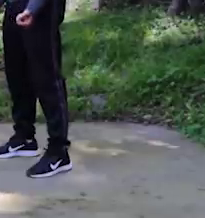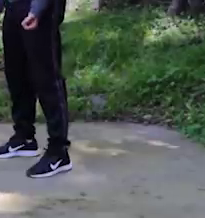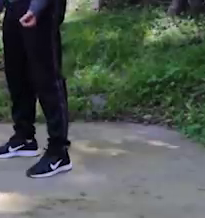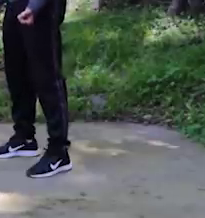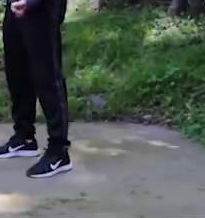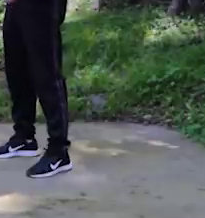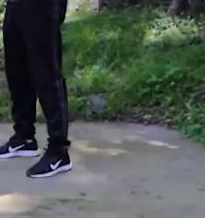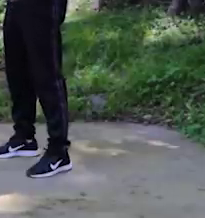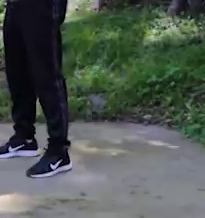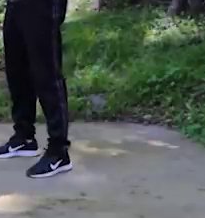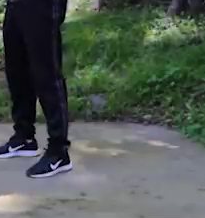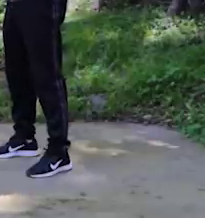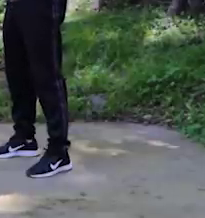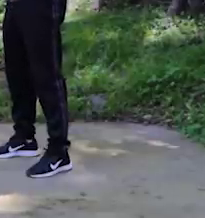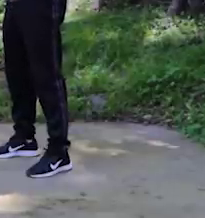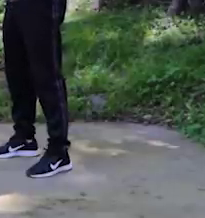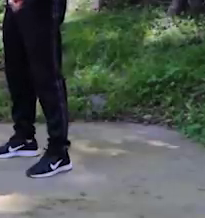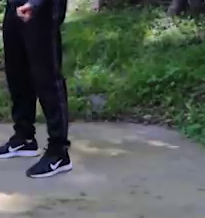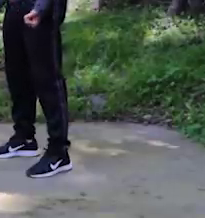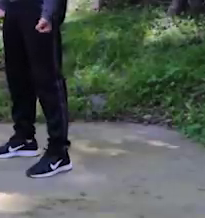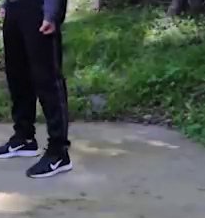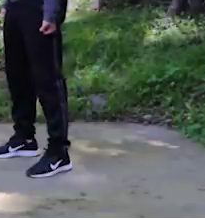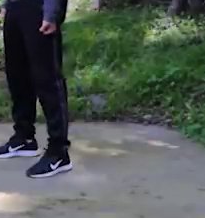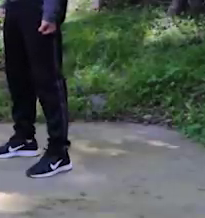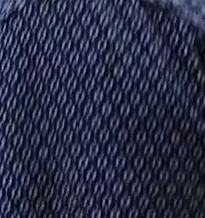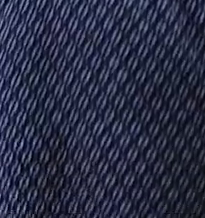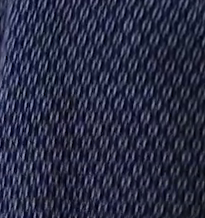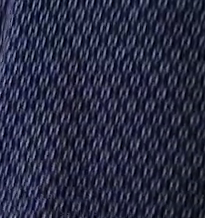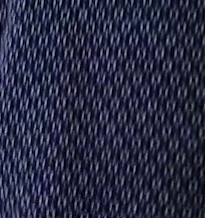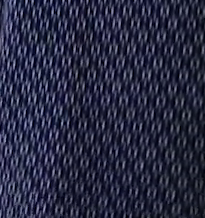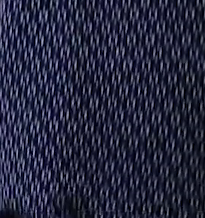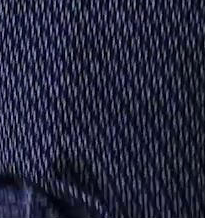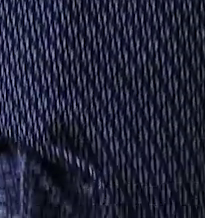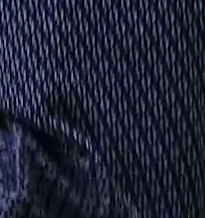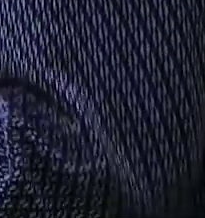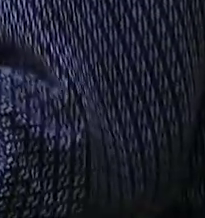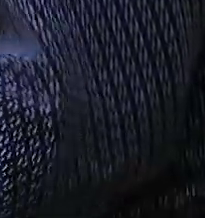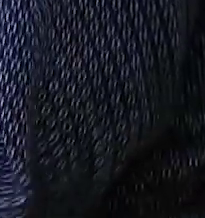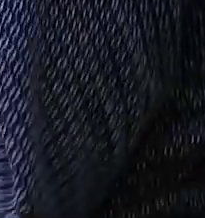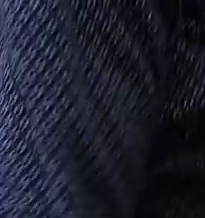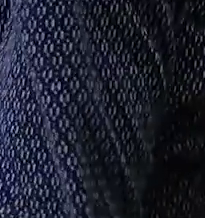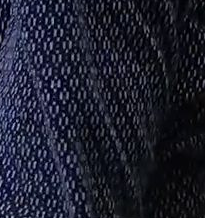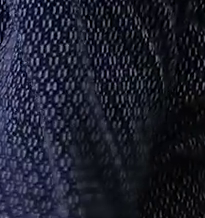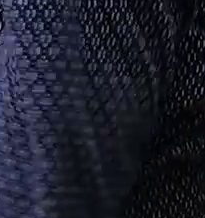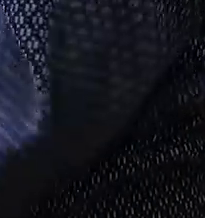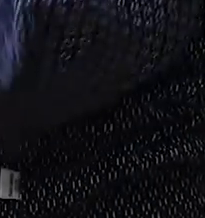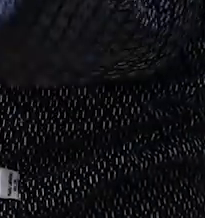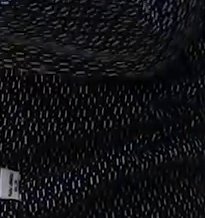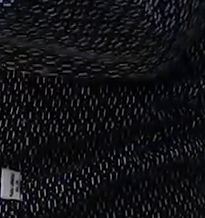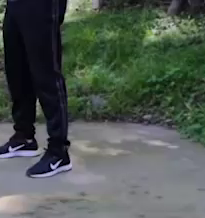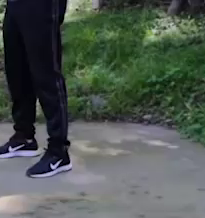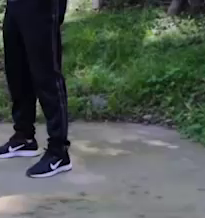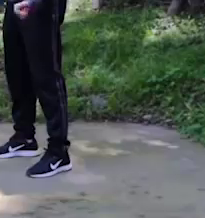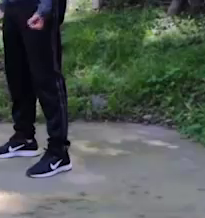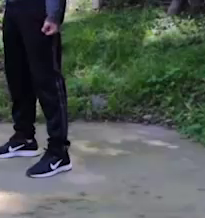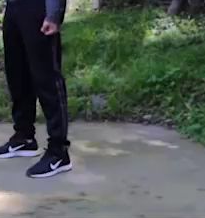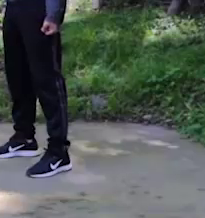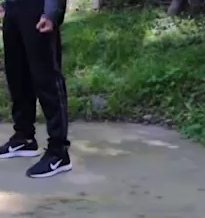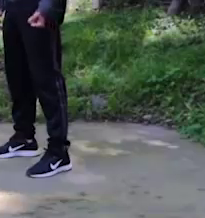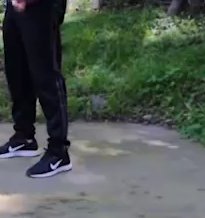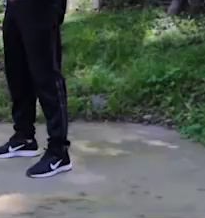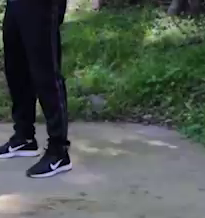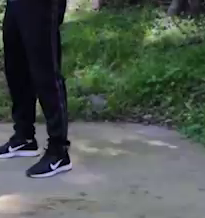cuerpo. Y vamos a hacer la flexión a 90 grados. Bajamos. Flexionamos. Exacto. Muy bien, Jair. Así,